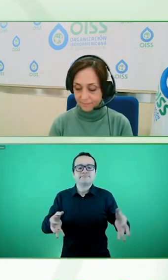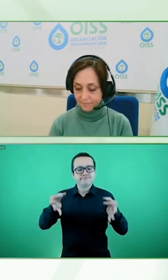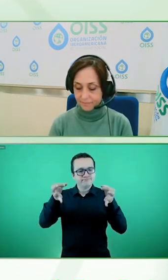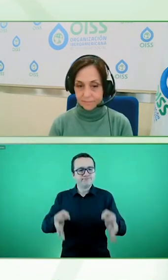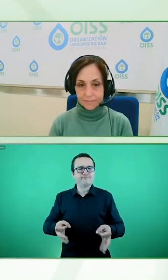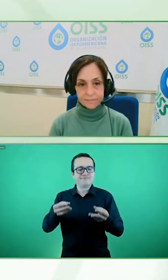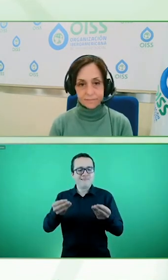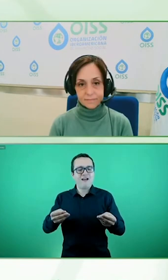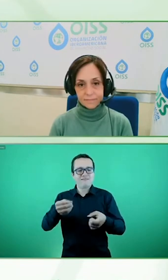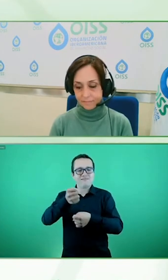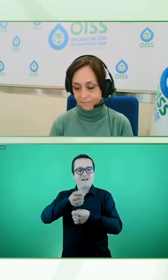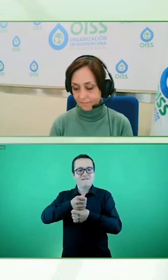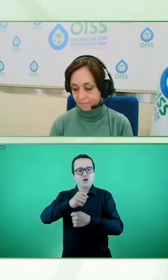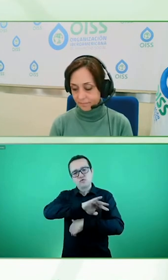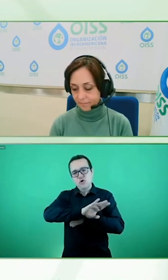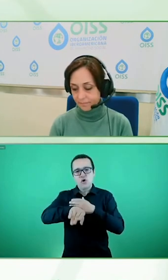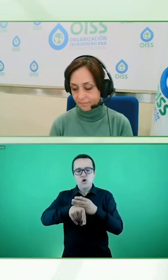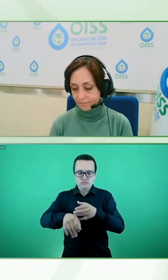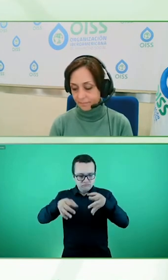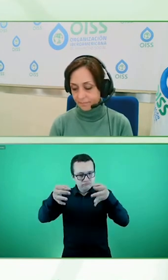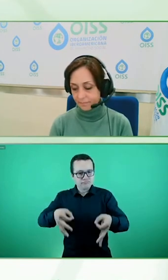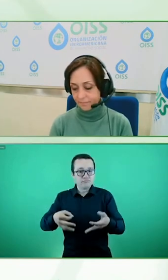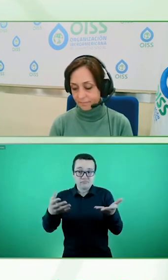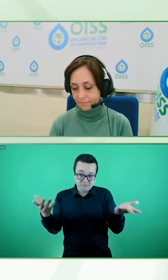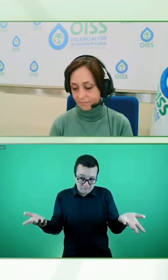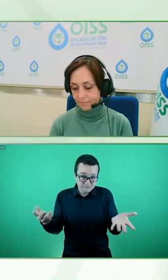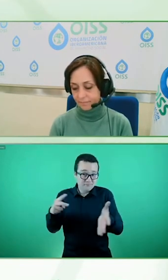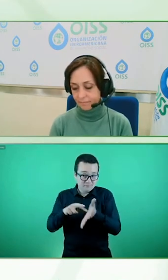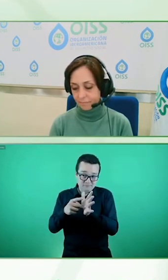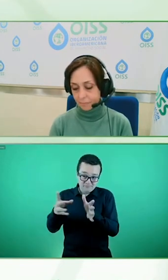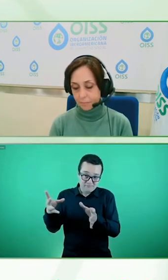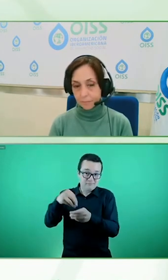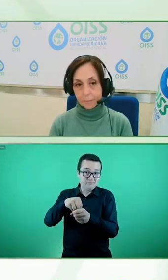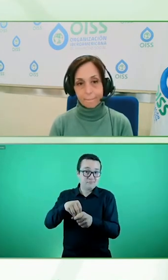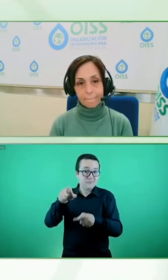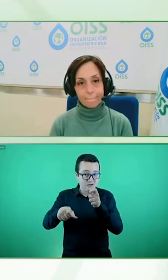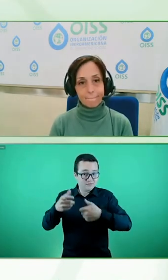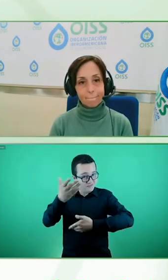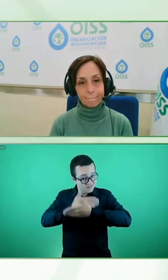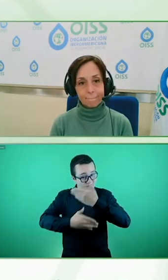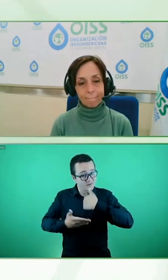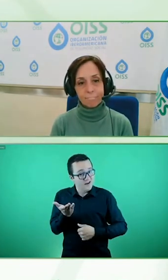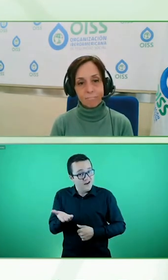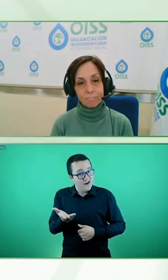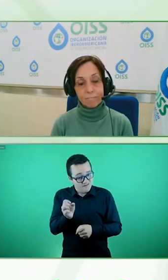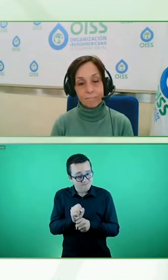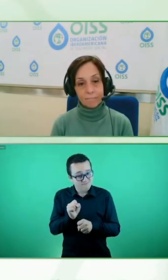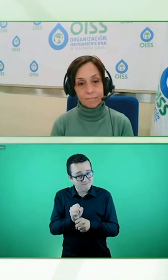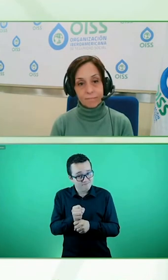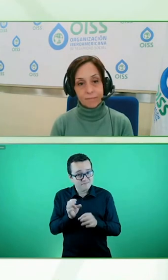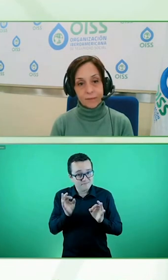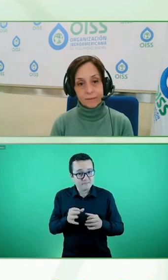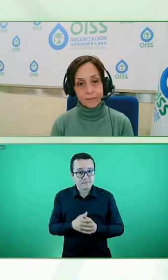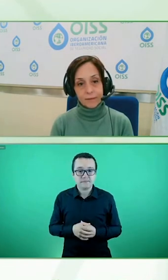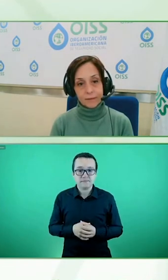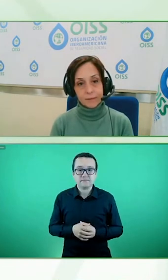a las personas con discapacidad. La OIT tiene ahora ya más de